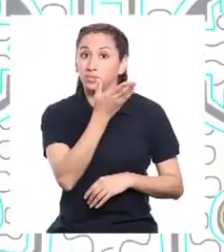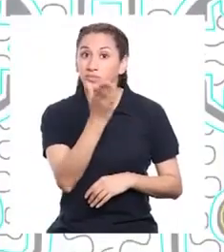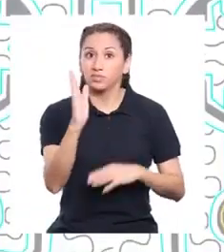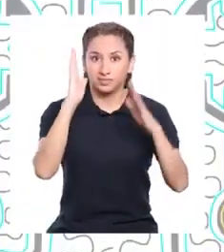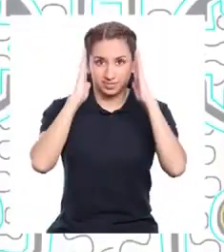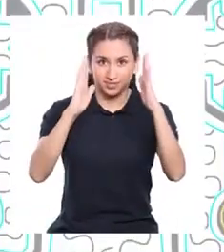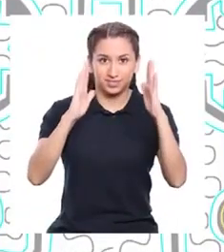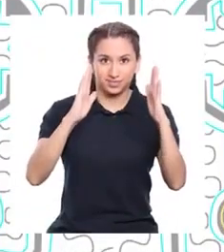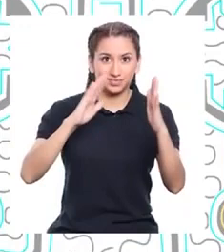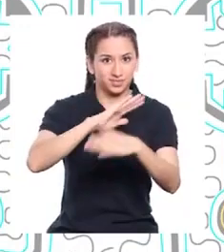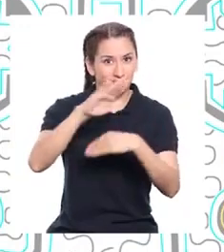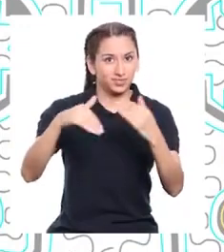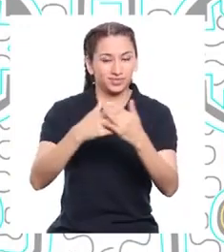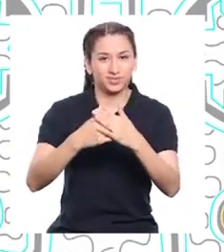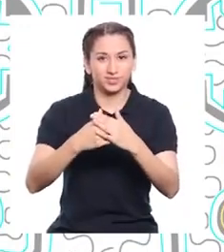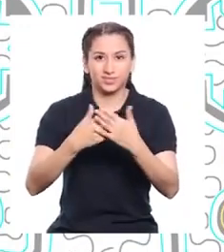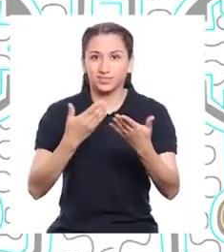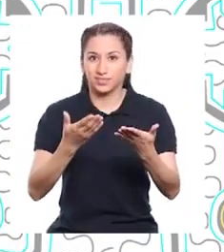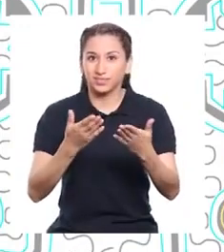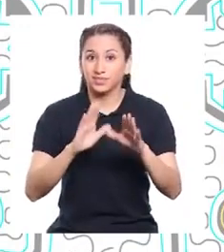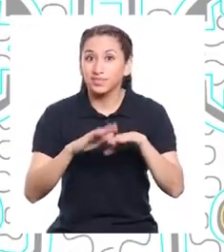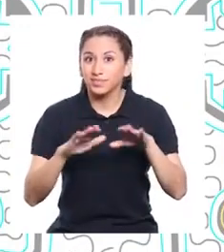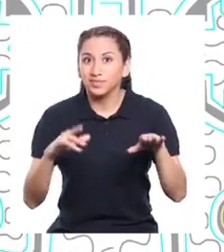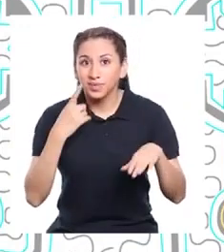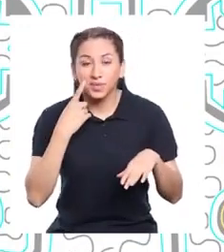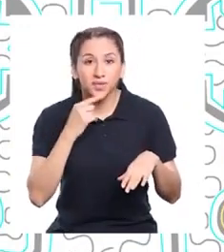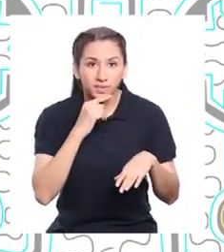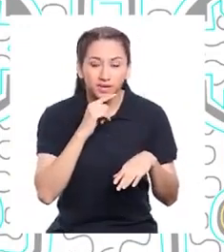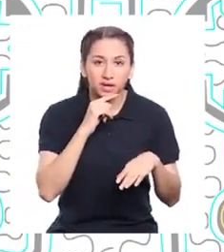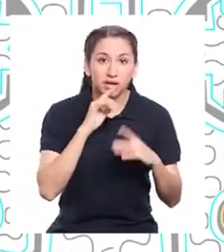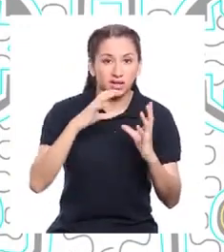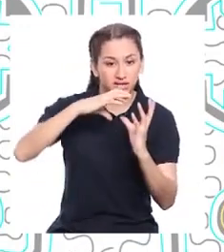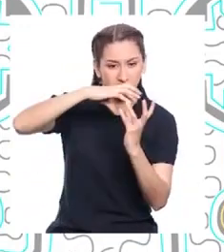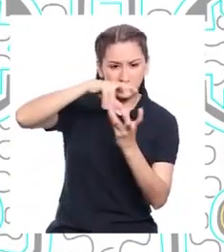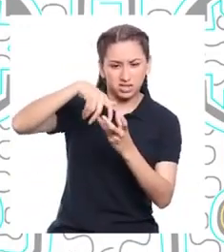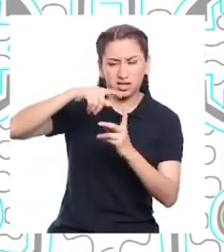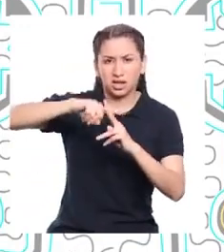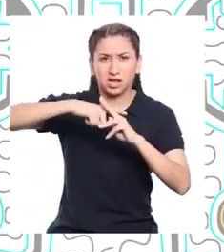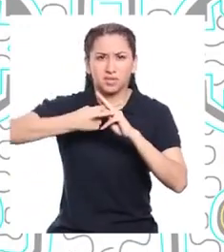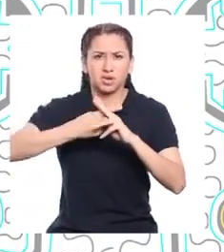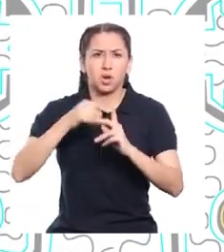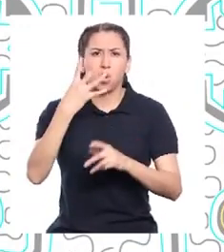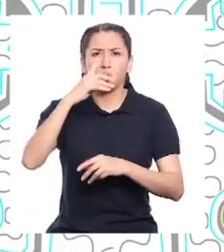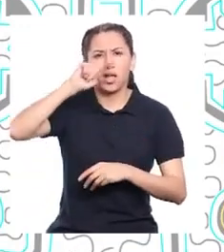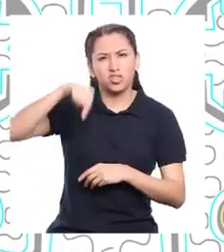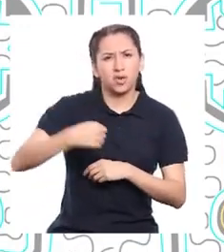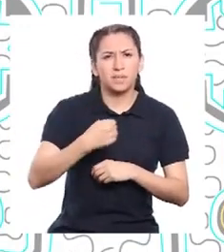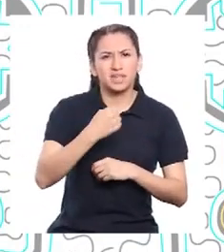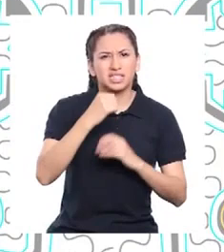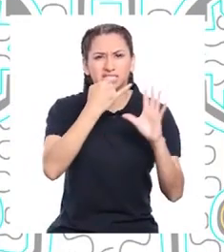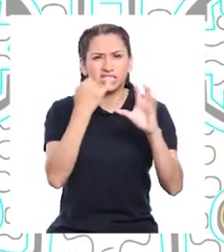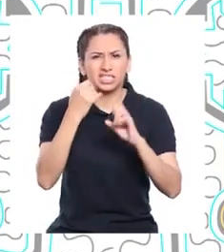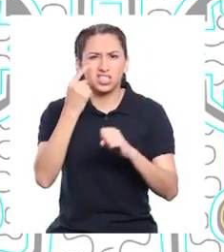Presten atención, chicas y chicos. Desde que la Tierra se formó, hace aproximadamente 4.600 millones de años,